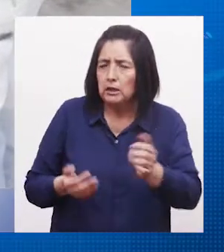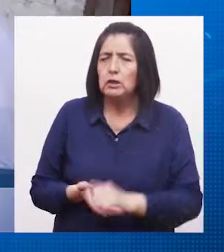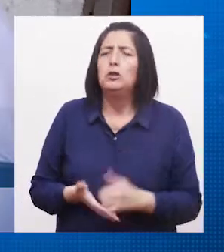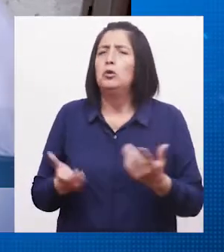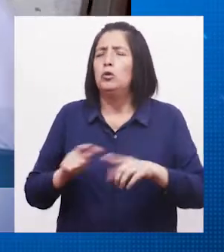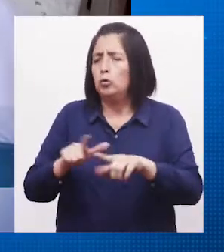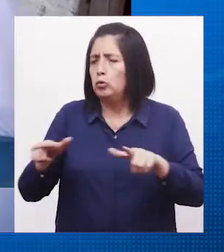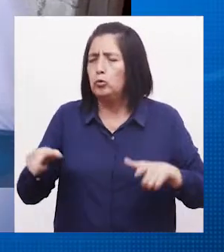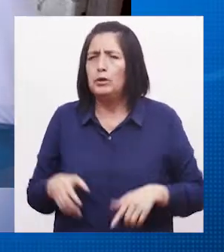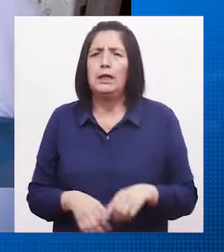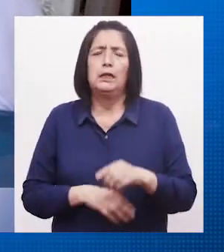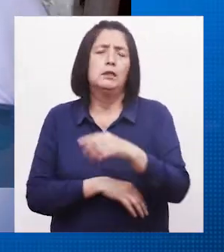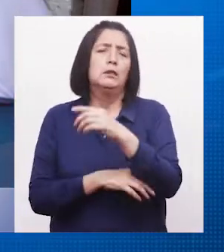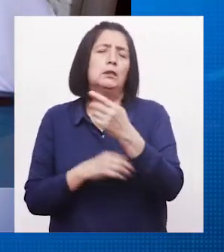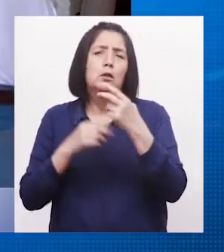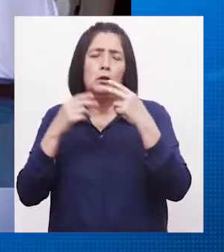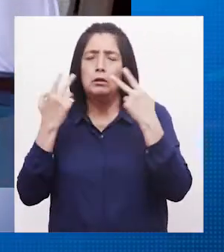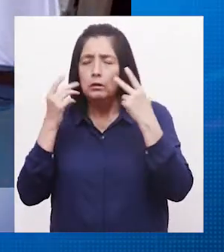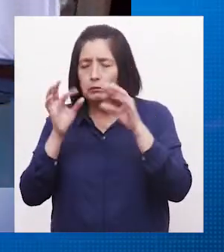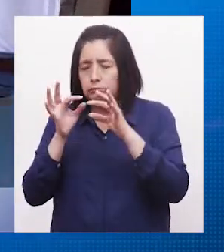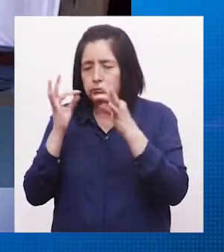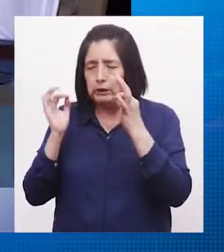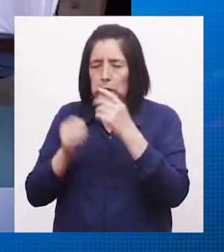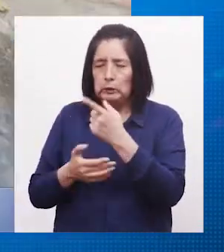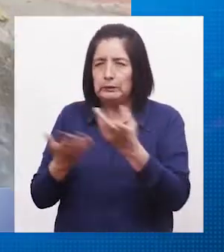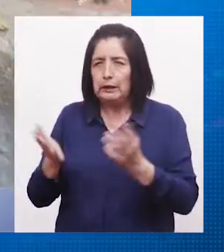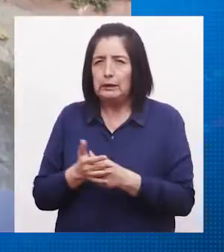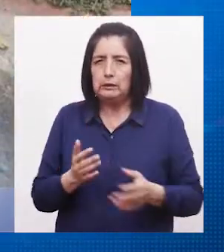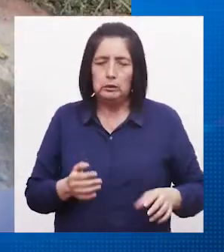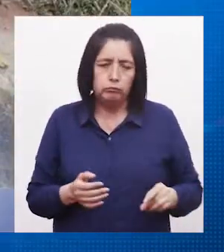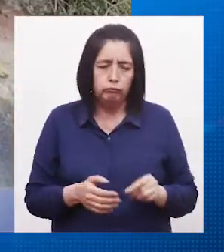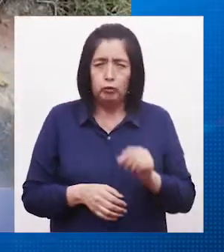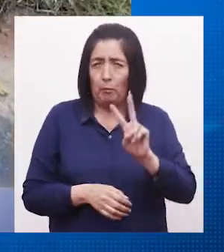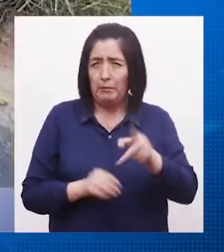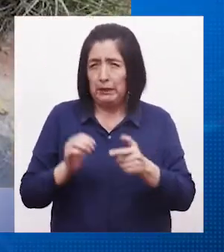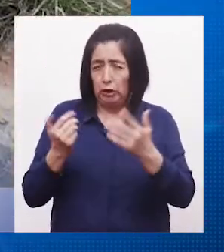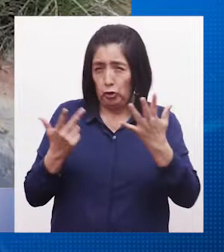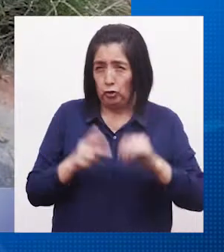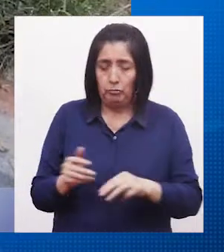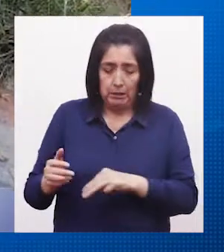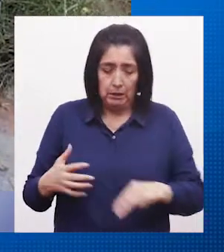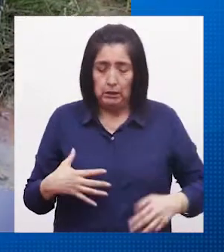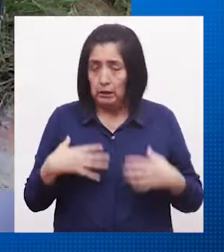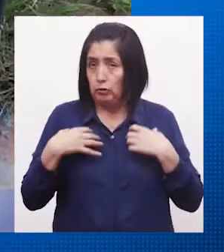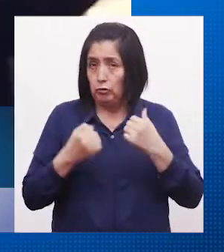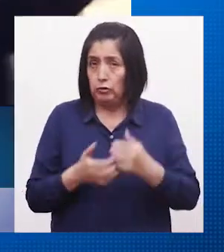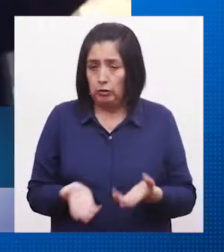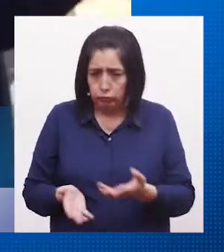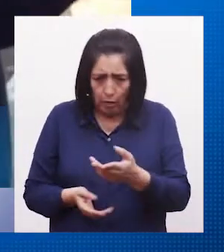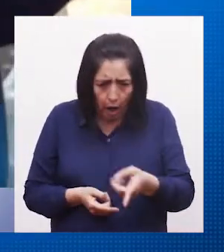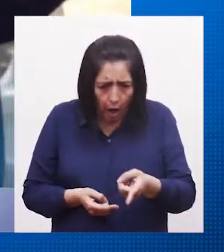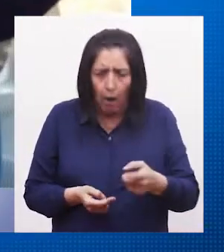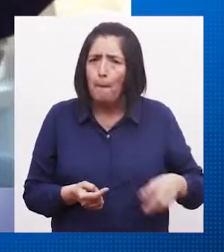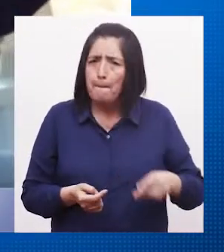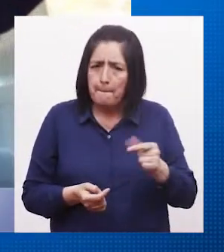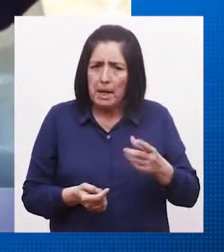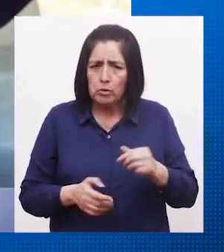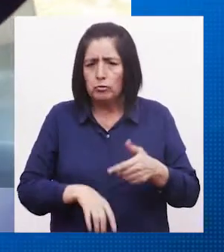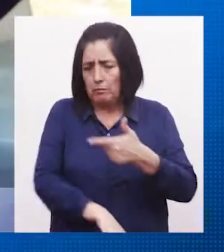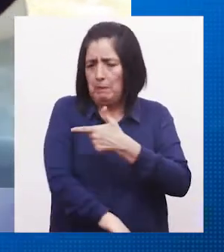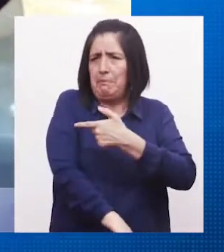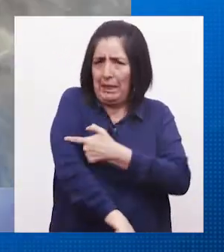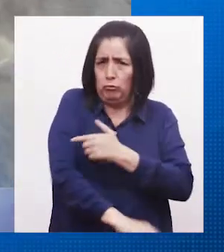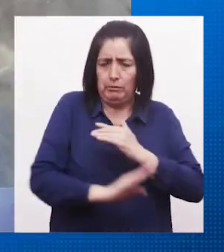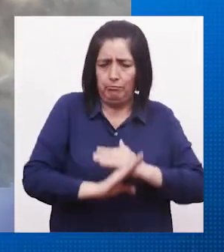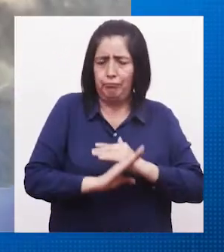Ucayali Continuaron con la campaña Ban Can 2018 El MinSA invoca a los ciudadanos Que tienen un can en casa A vacunarlo contra